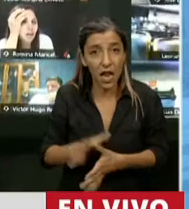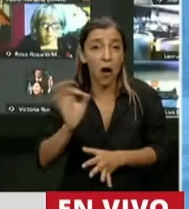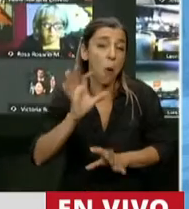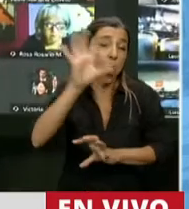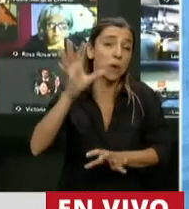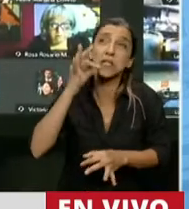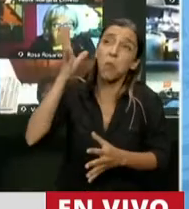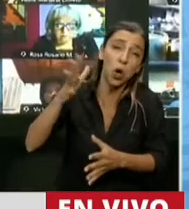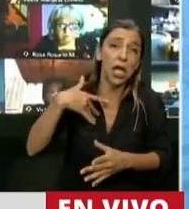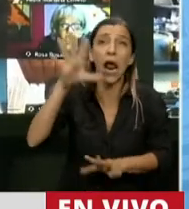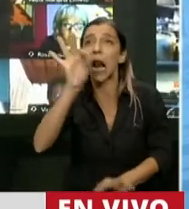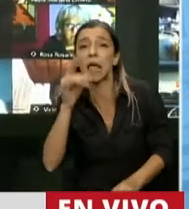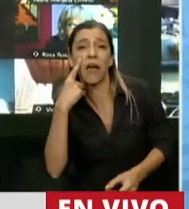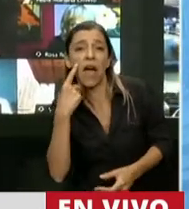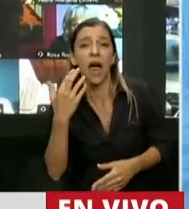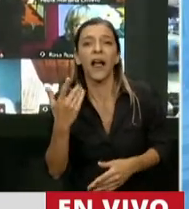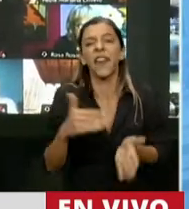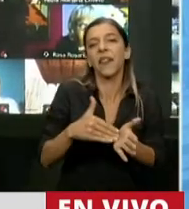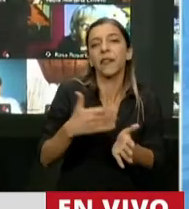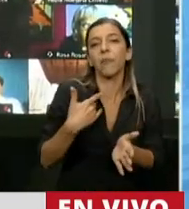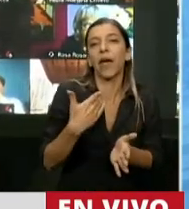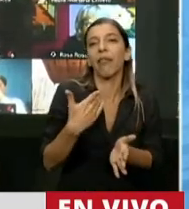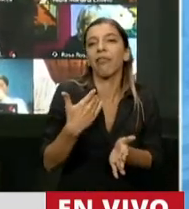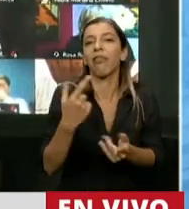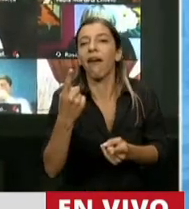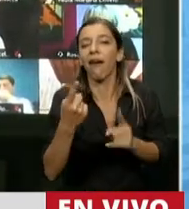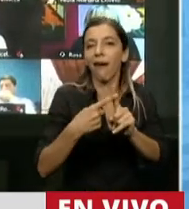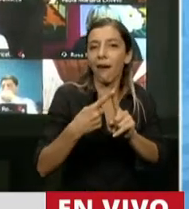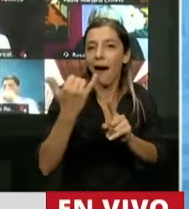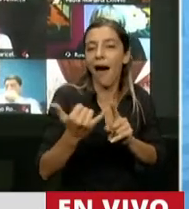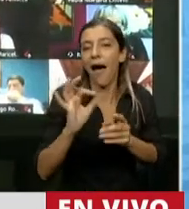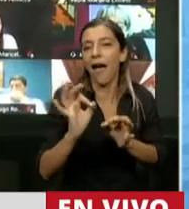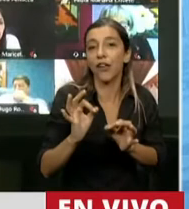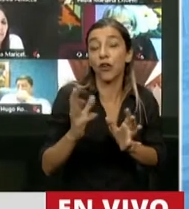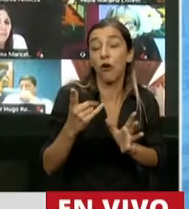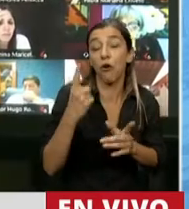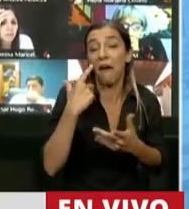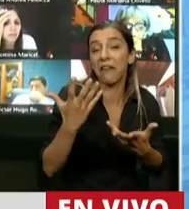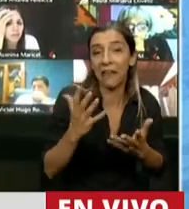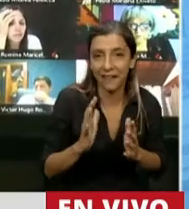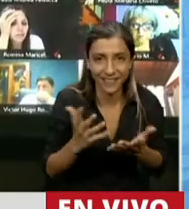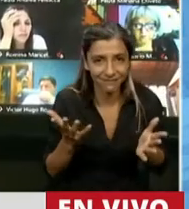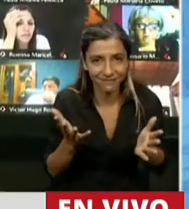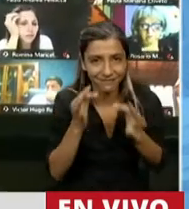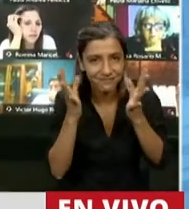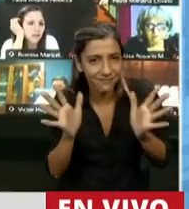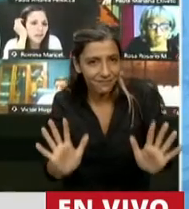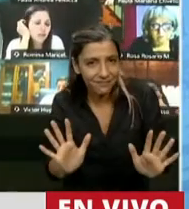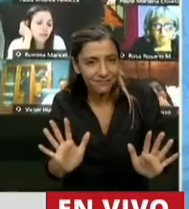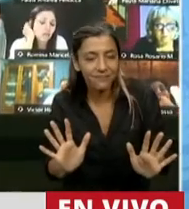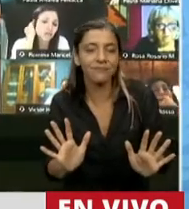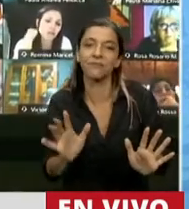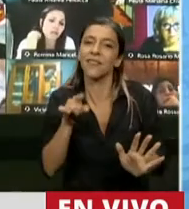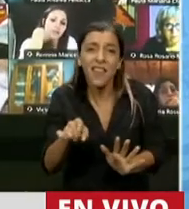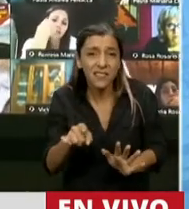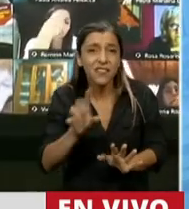antoje de acuerdo a criterios de simpatía política o de apriete eso no tiene nada que ver ni con el